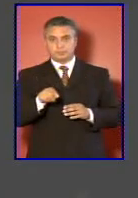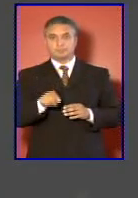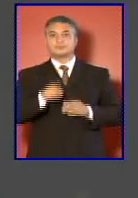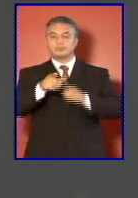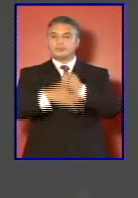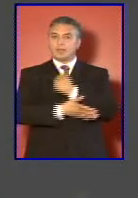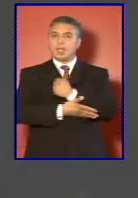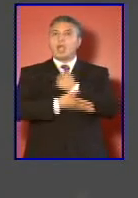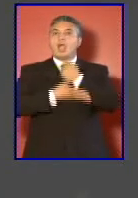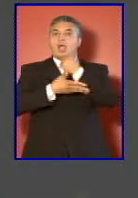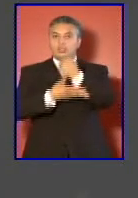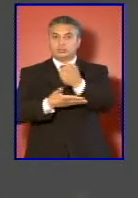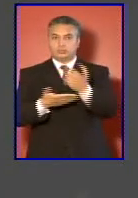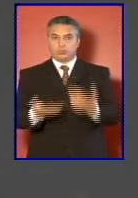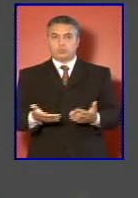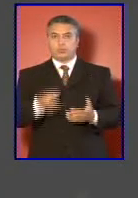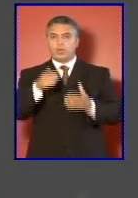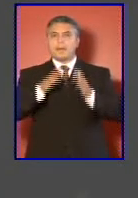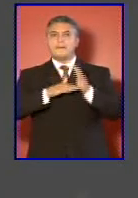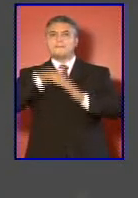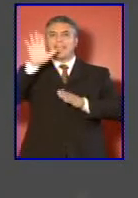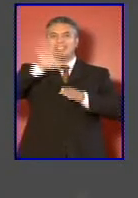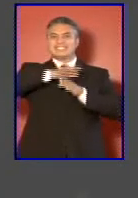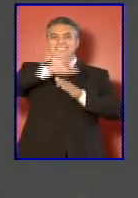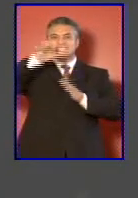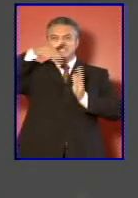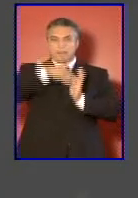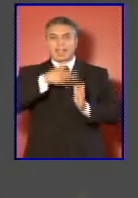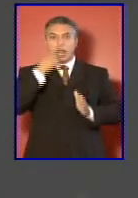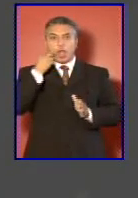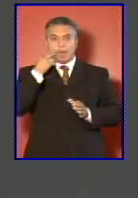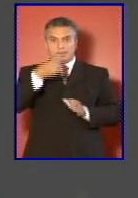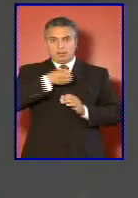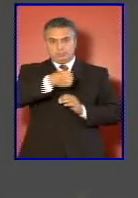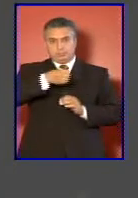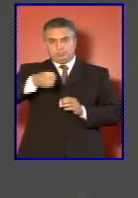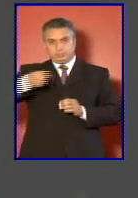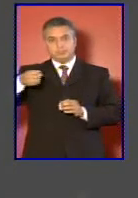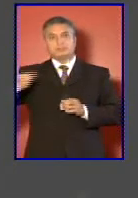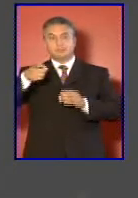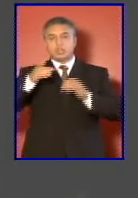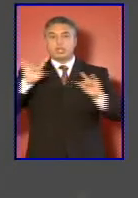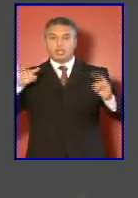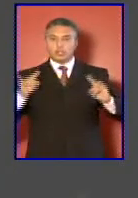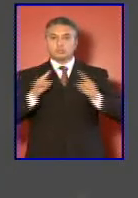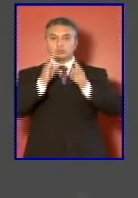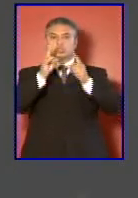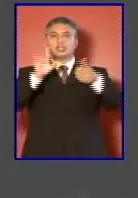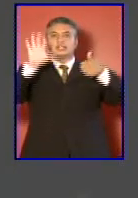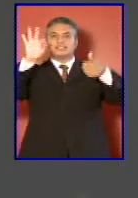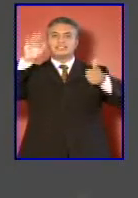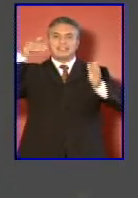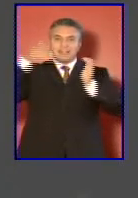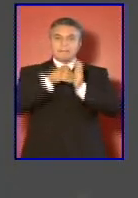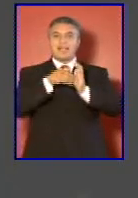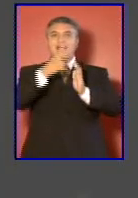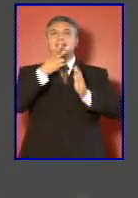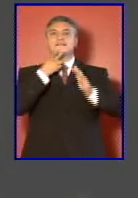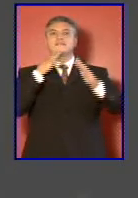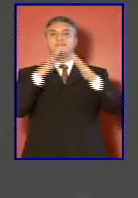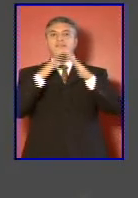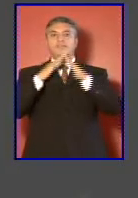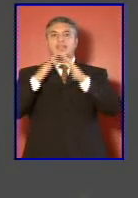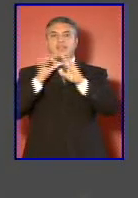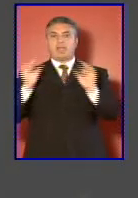ayudó con más de 15.000 efectivos a la construcción de las 60.000 viviendas de